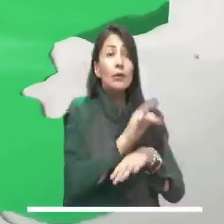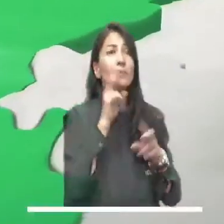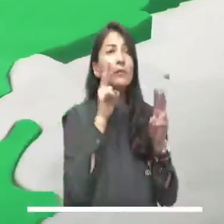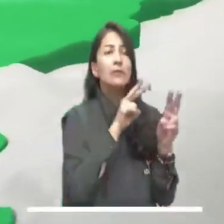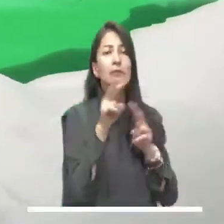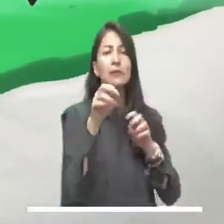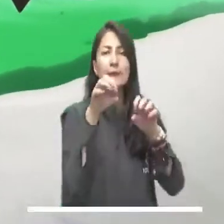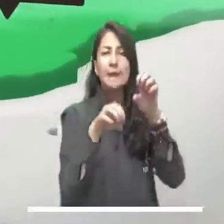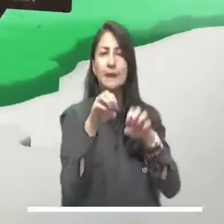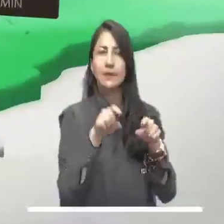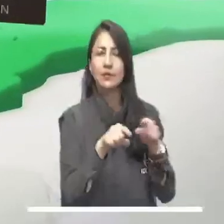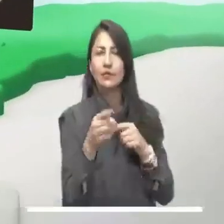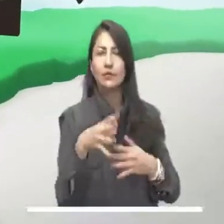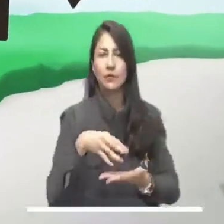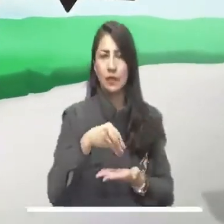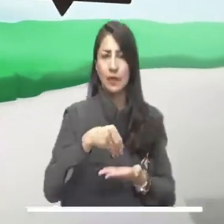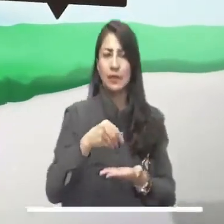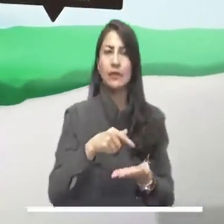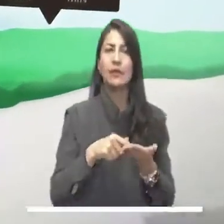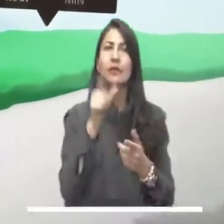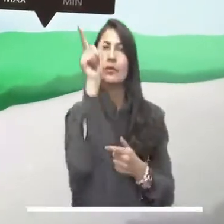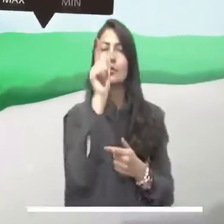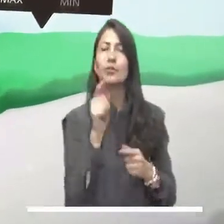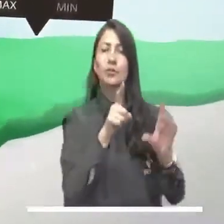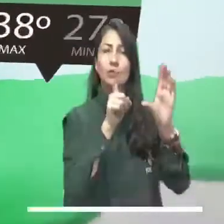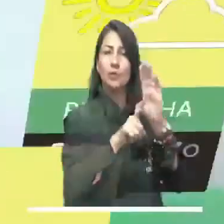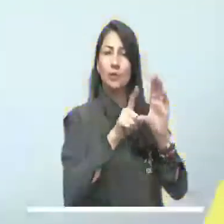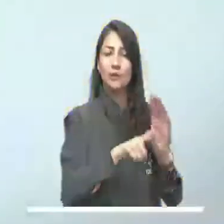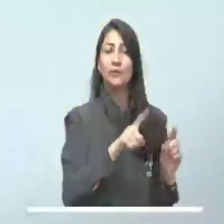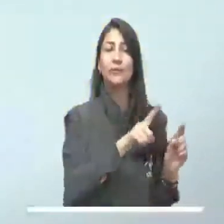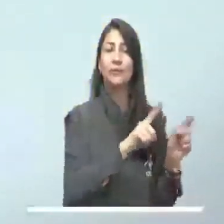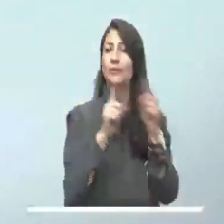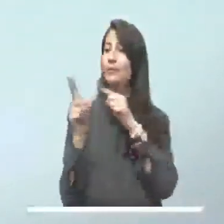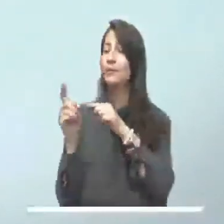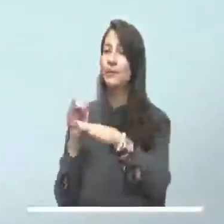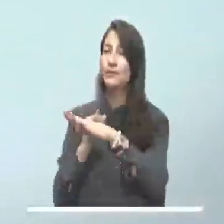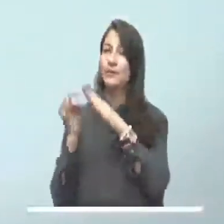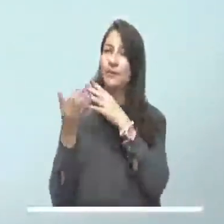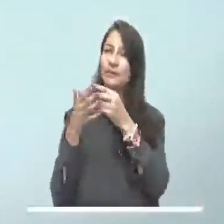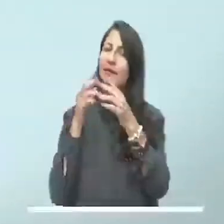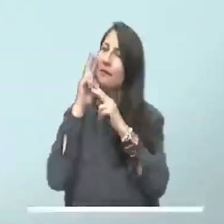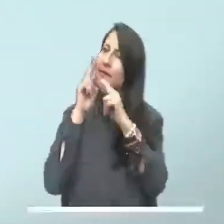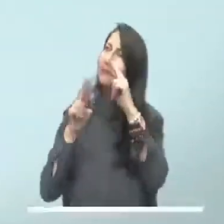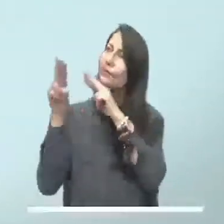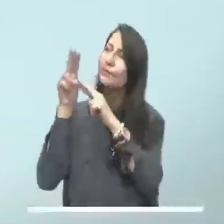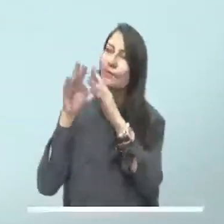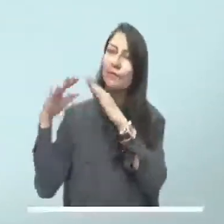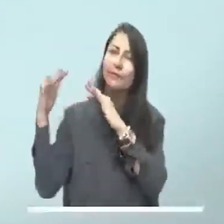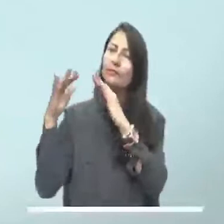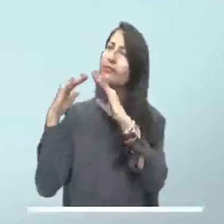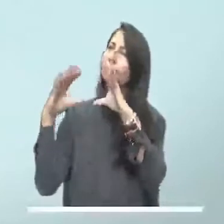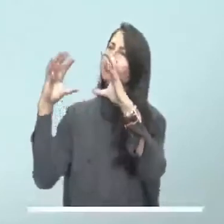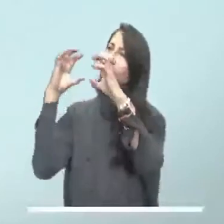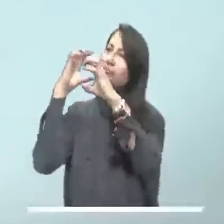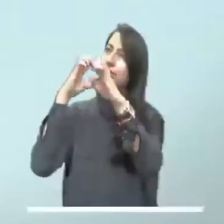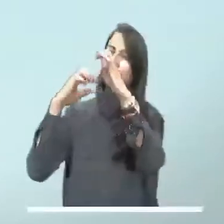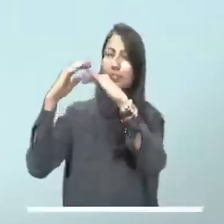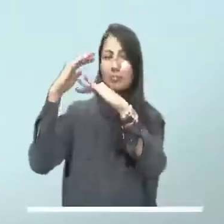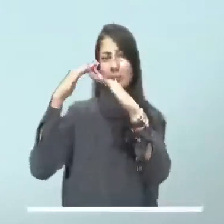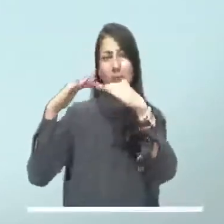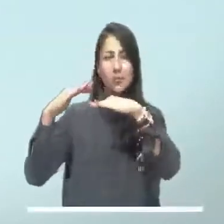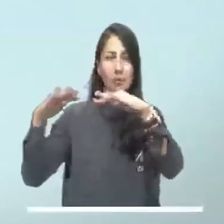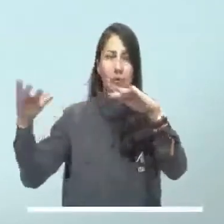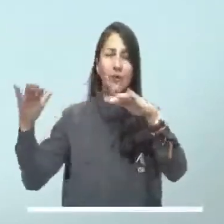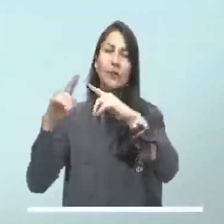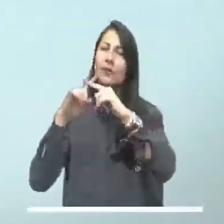A lo largo de la tarde se espera que sigan la llovizna sobre Atlántico, Sucre y La Guajira. Vamos al archipiélago de San Andrés y Providencia, donde